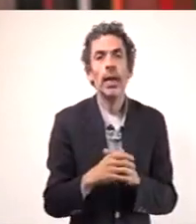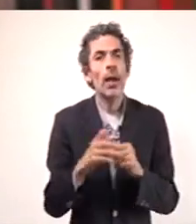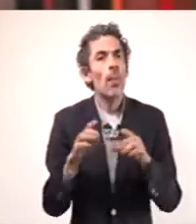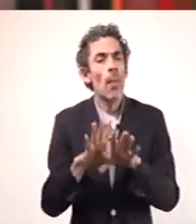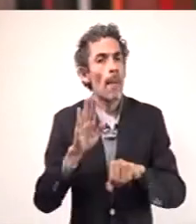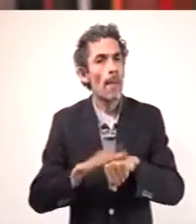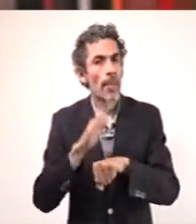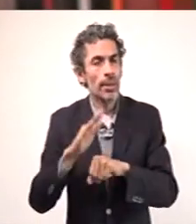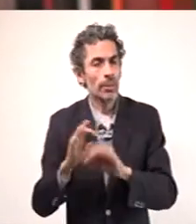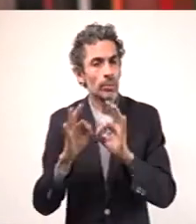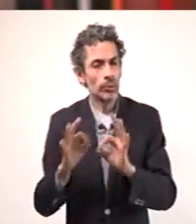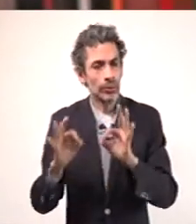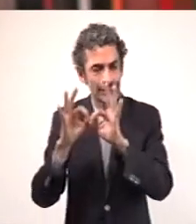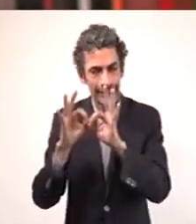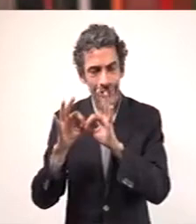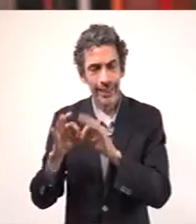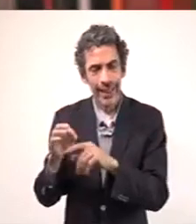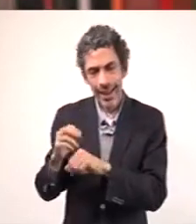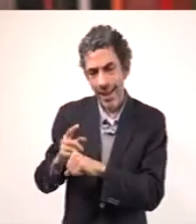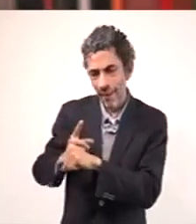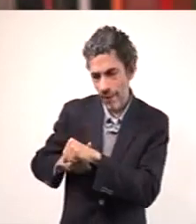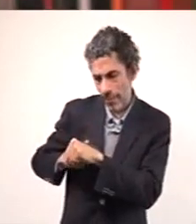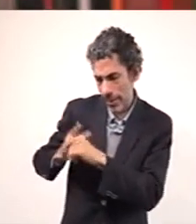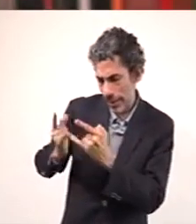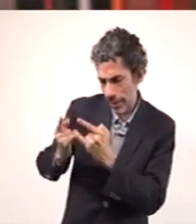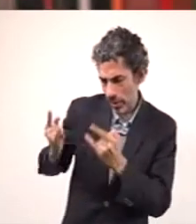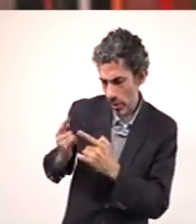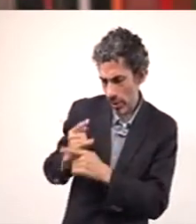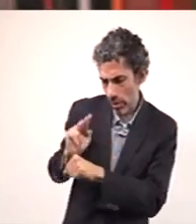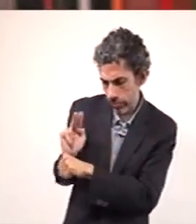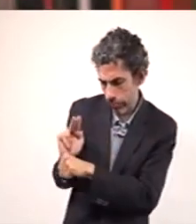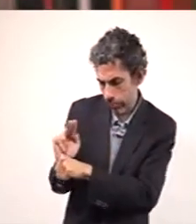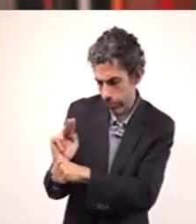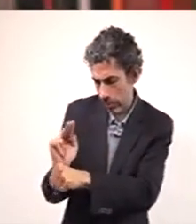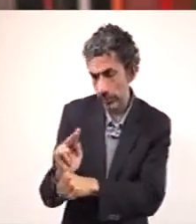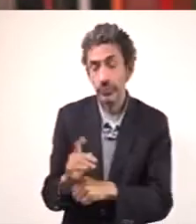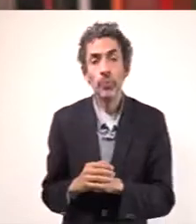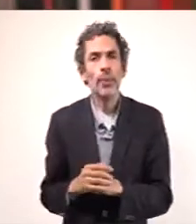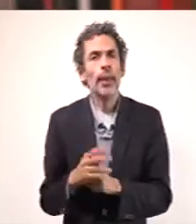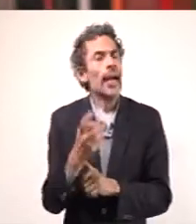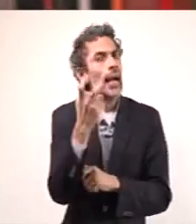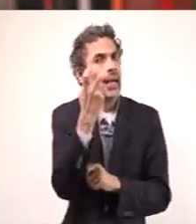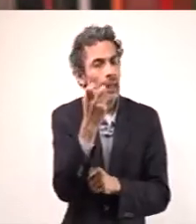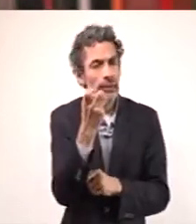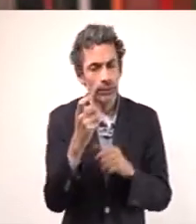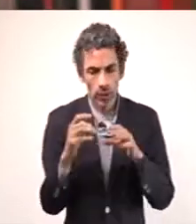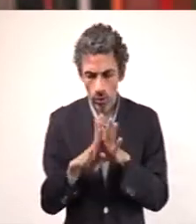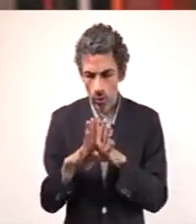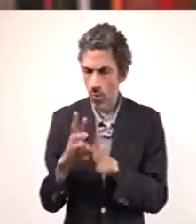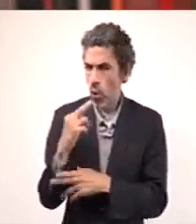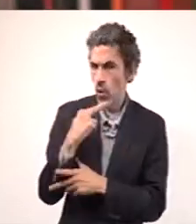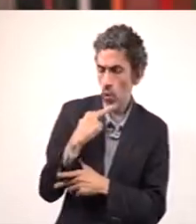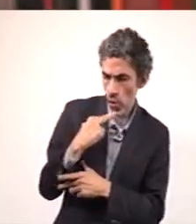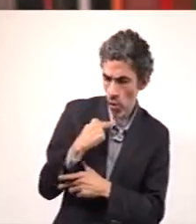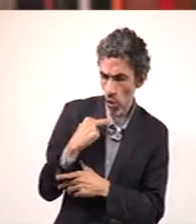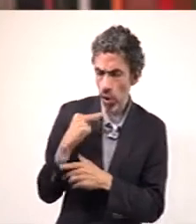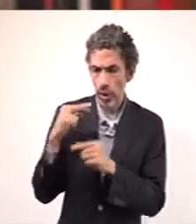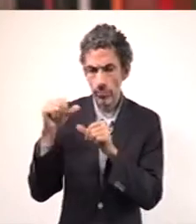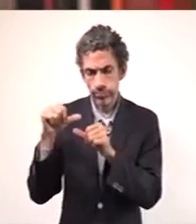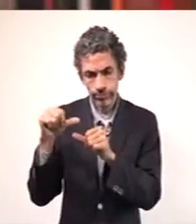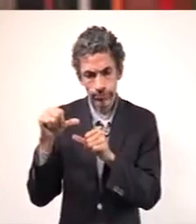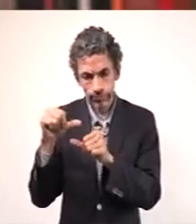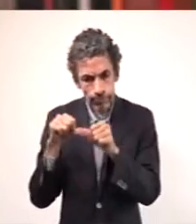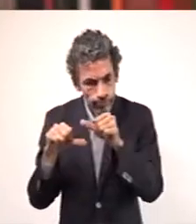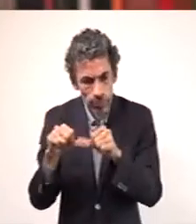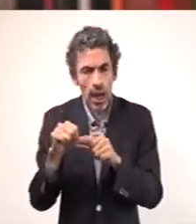importante, el seguimiento epidemiológico. Todos los detalles de cómo pasamos del color rojo al